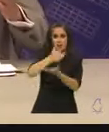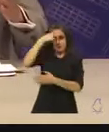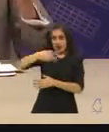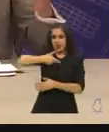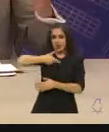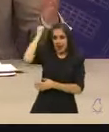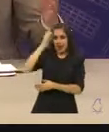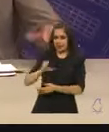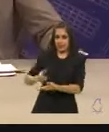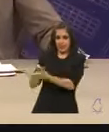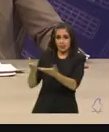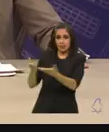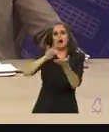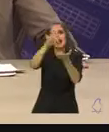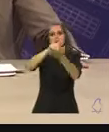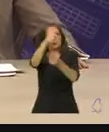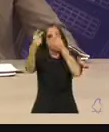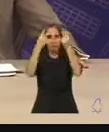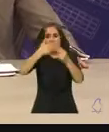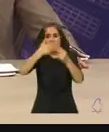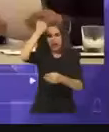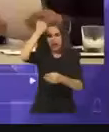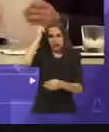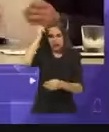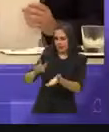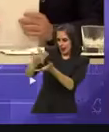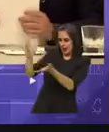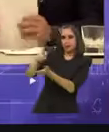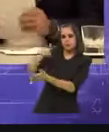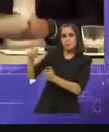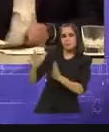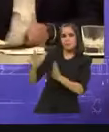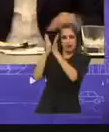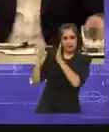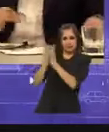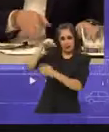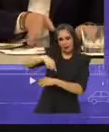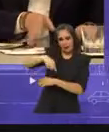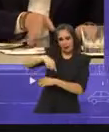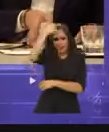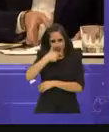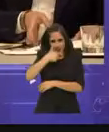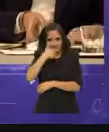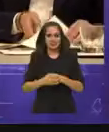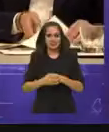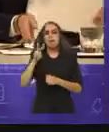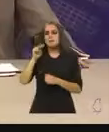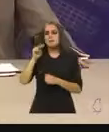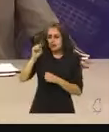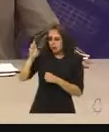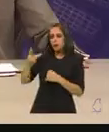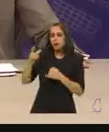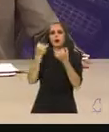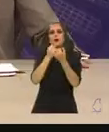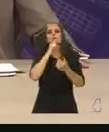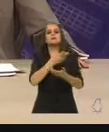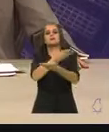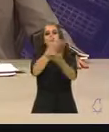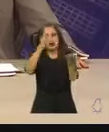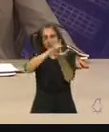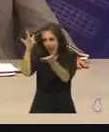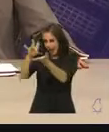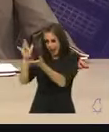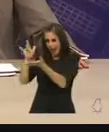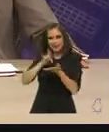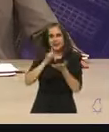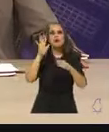ustedes que nos vieron y a la y los candidatos aquí presentes por su participación esta noche Víctor Hugo y a ustedes también por supuesto gracias